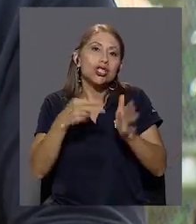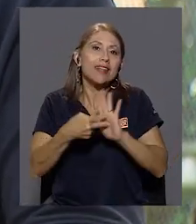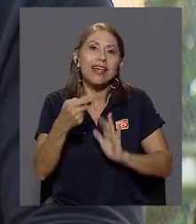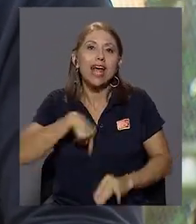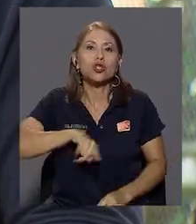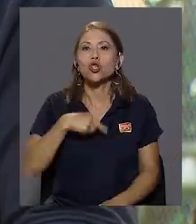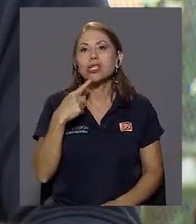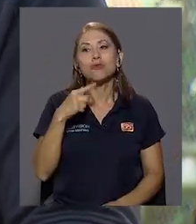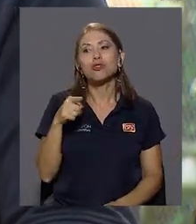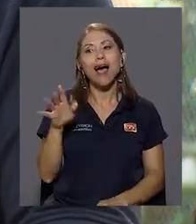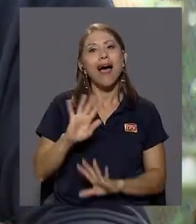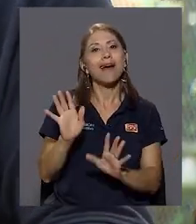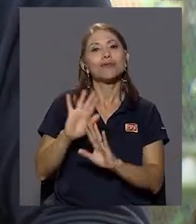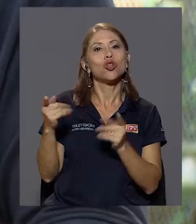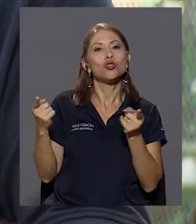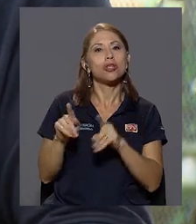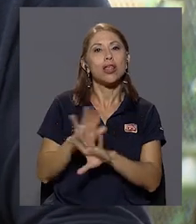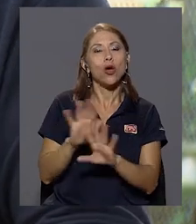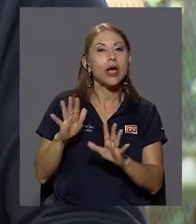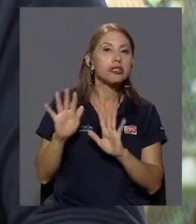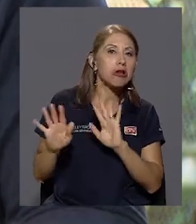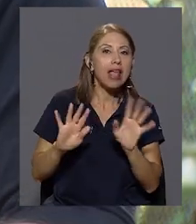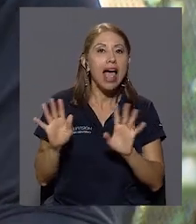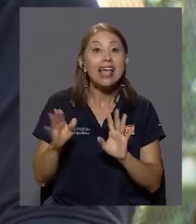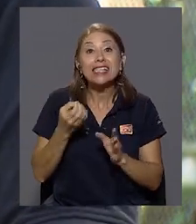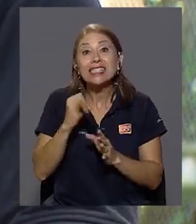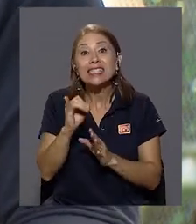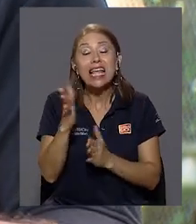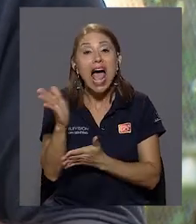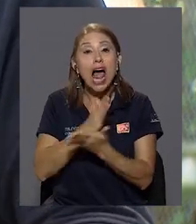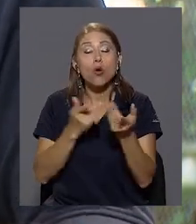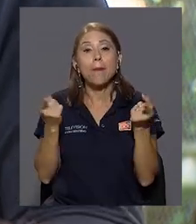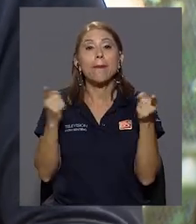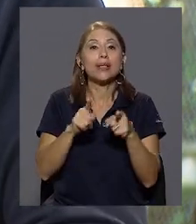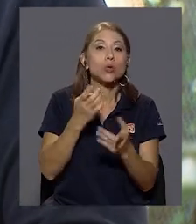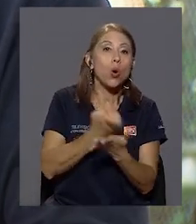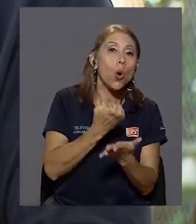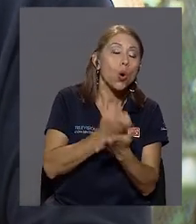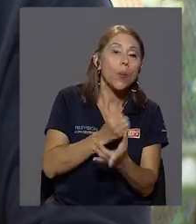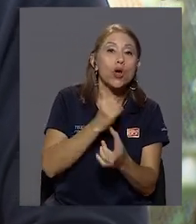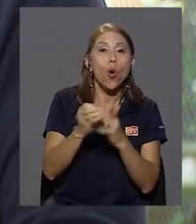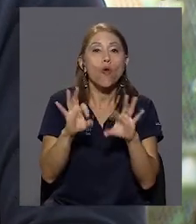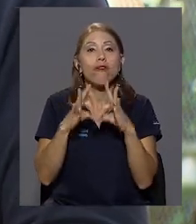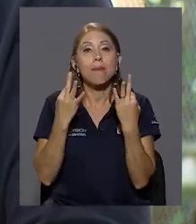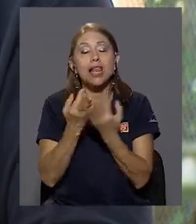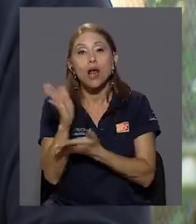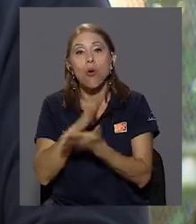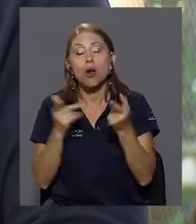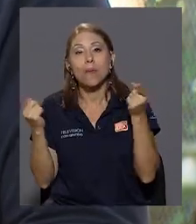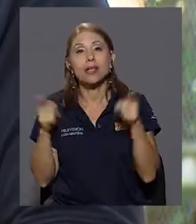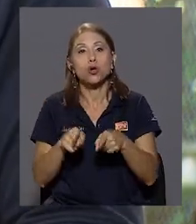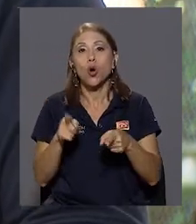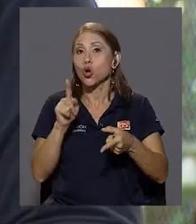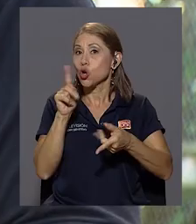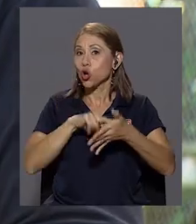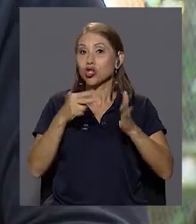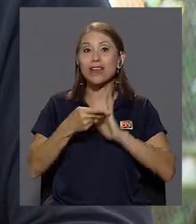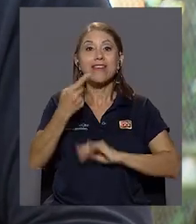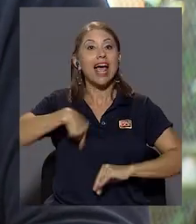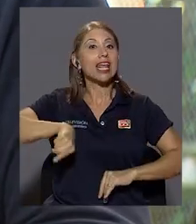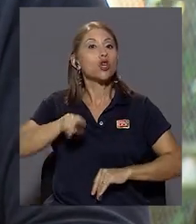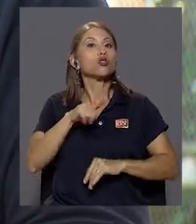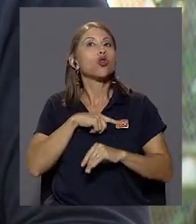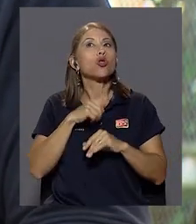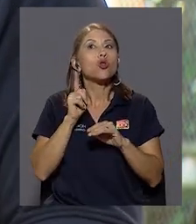sucedido, ¿verdad? Porque si sucedió, si se hizo un daño económico, familiar o se lesionó a alguien, ¿por qué no? No estamos